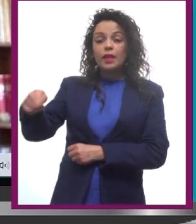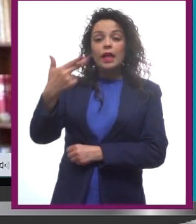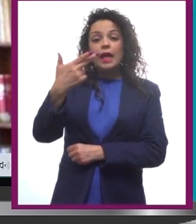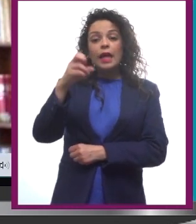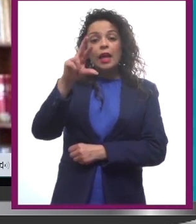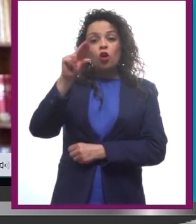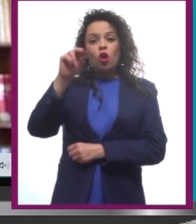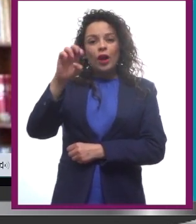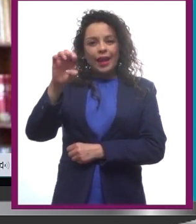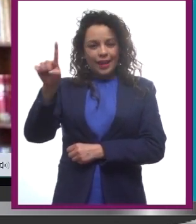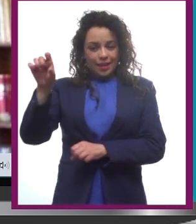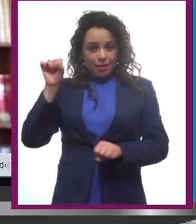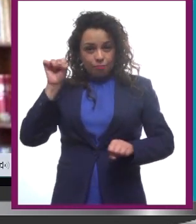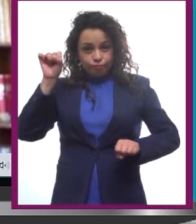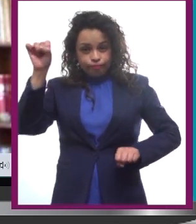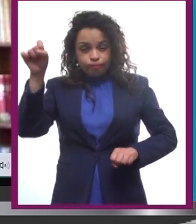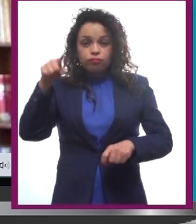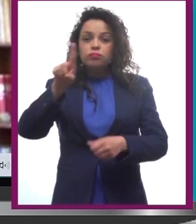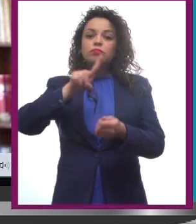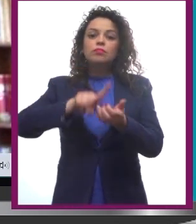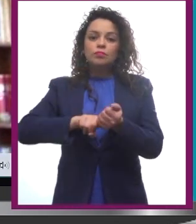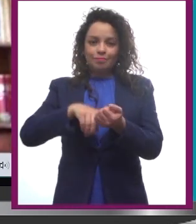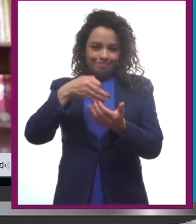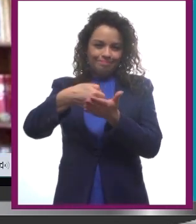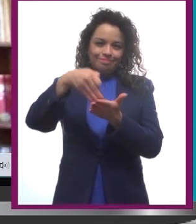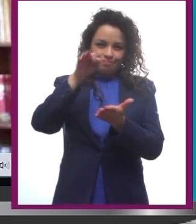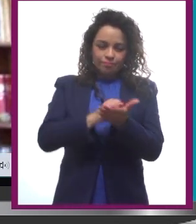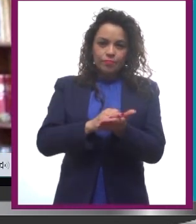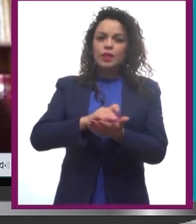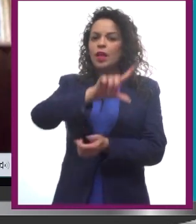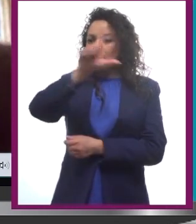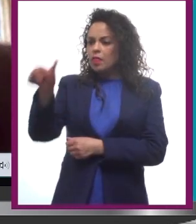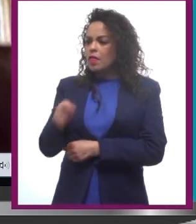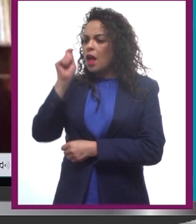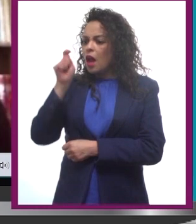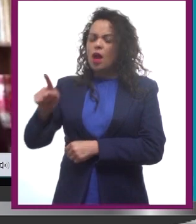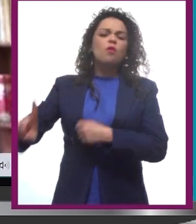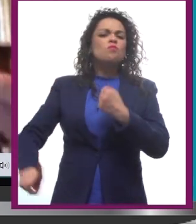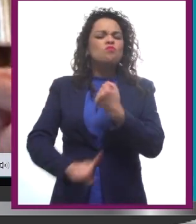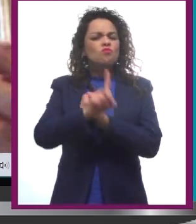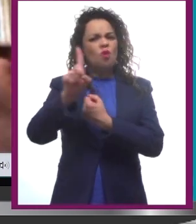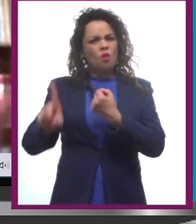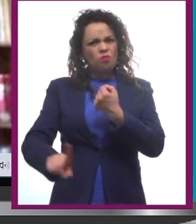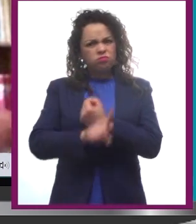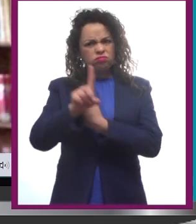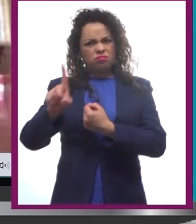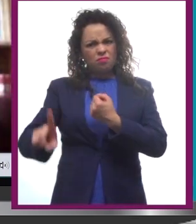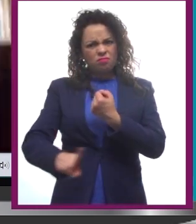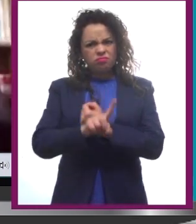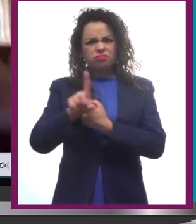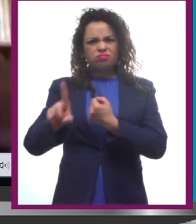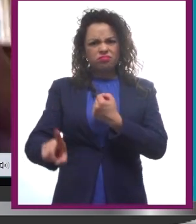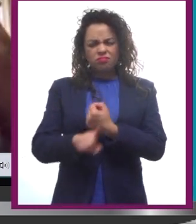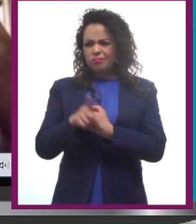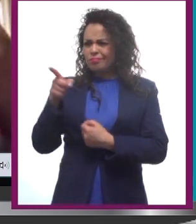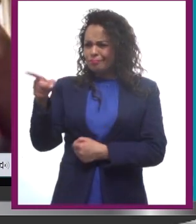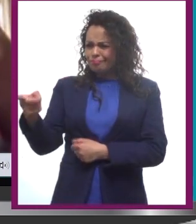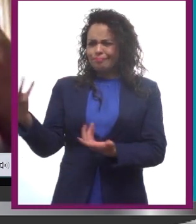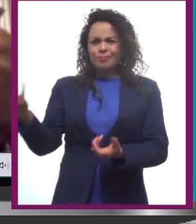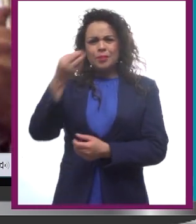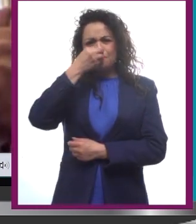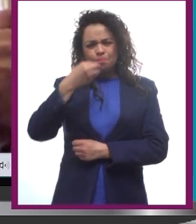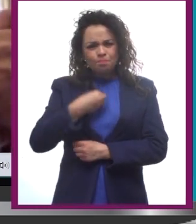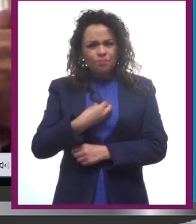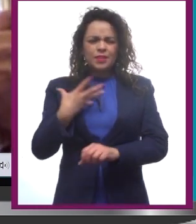umbral y llega a un camino de pruebas. O se le empiezan a presentar muchos problemas que se ve forzado a resolver porque ya se salió